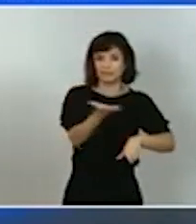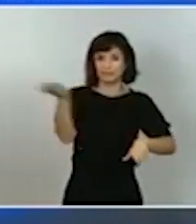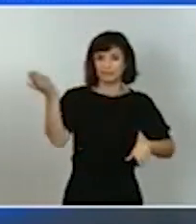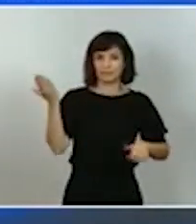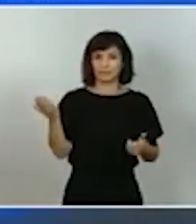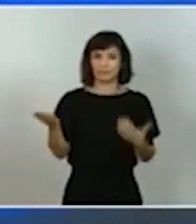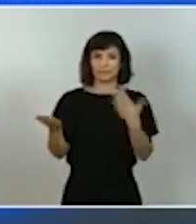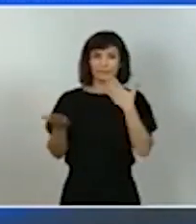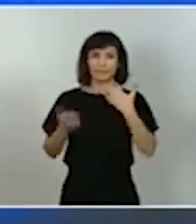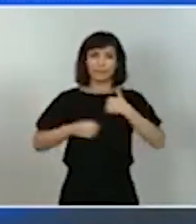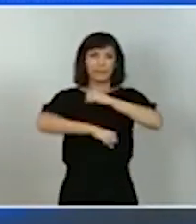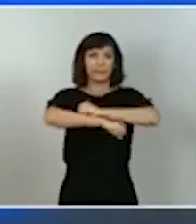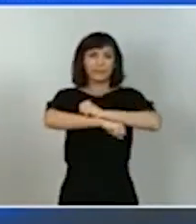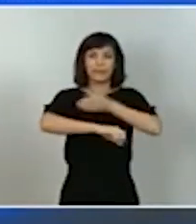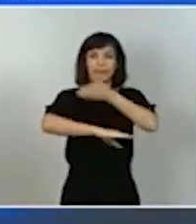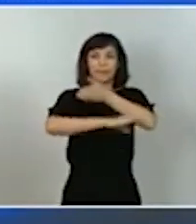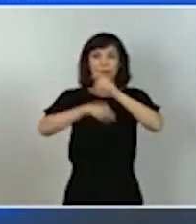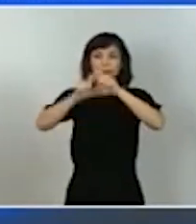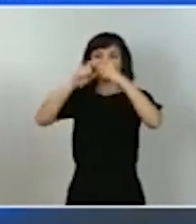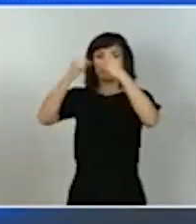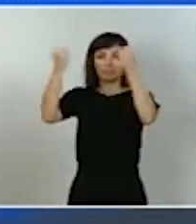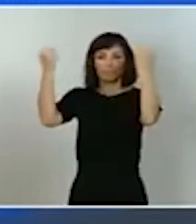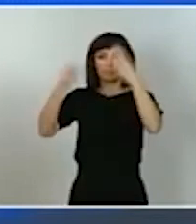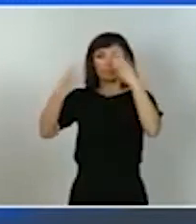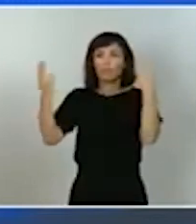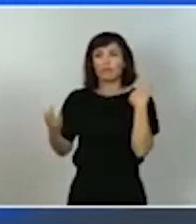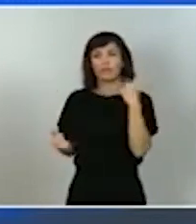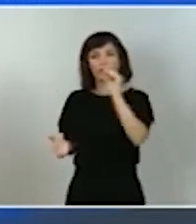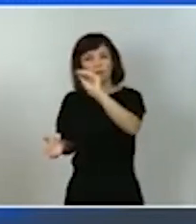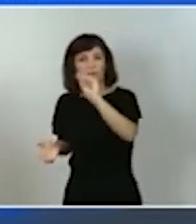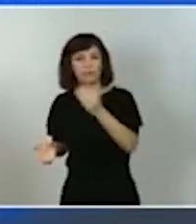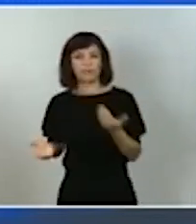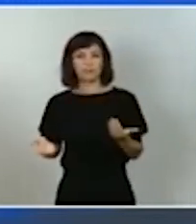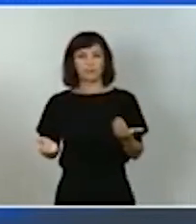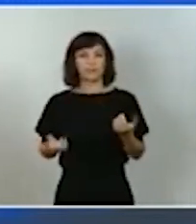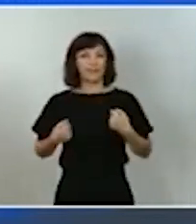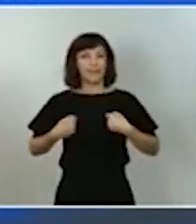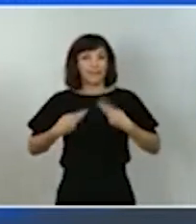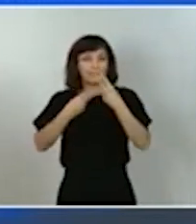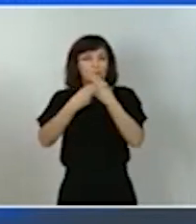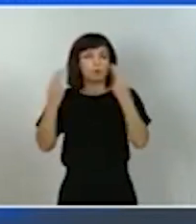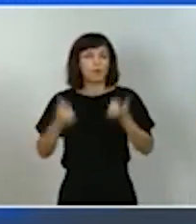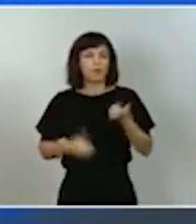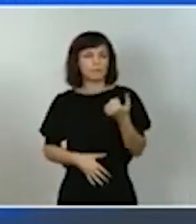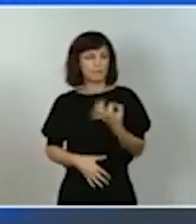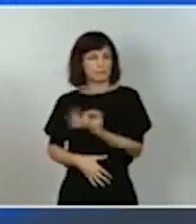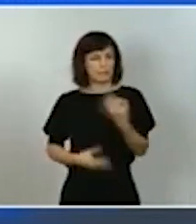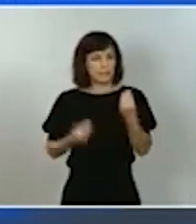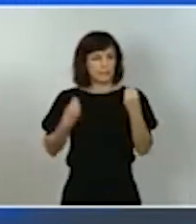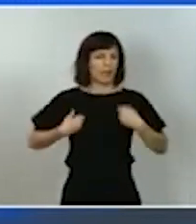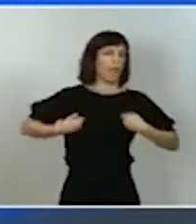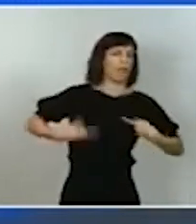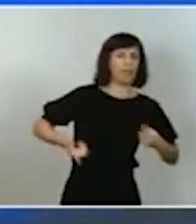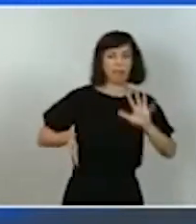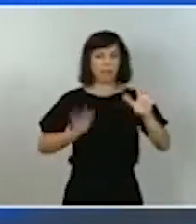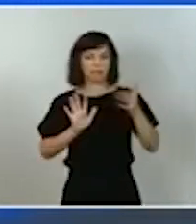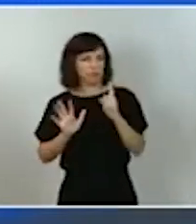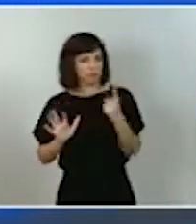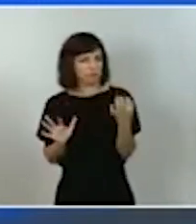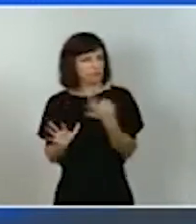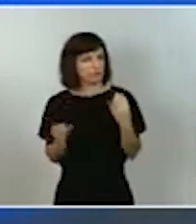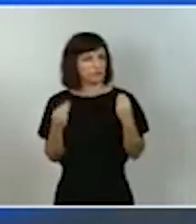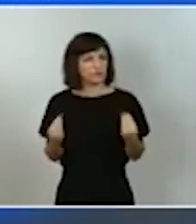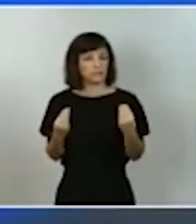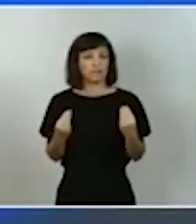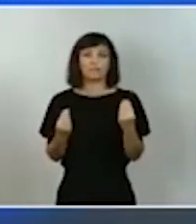ventanilla de una institución pública tenemos que ser mucho más eficaces y eficientes en el gasto público y sin duda alguna tenemos que reconstruir consensos